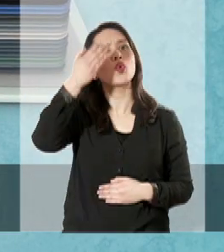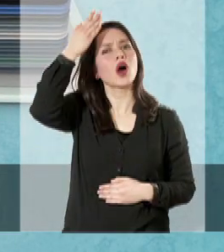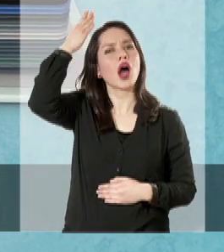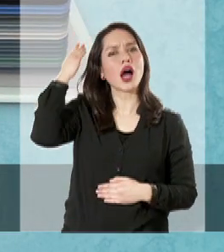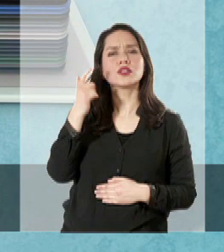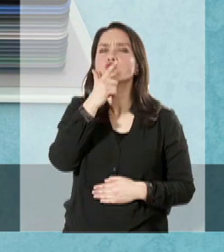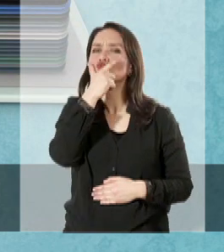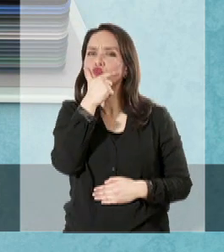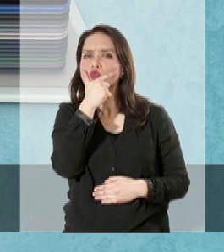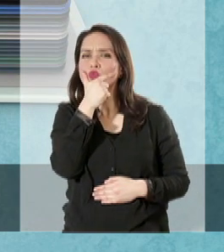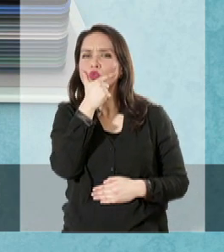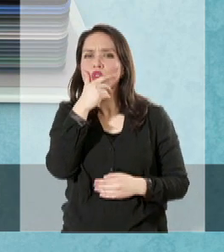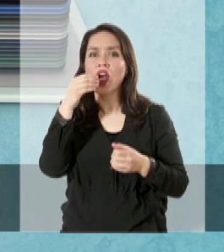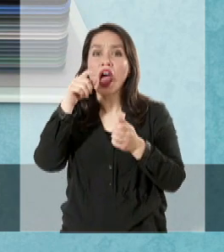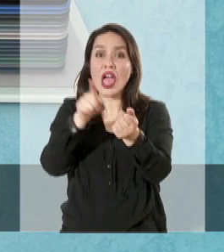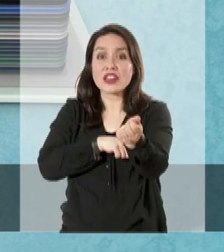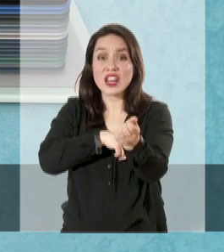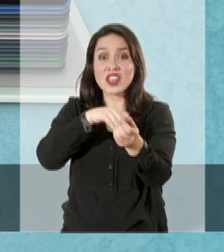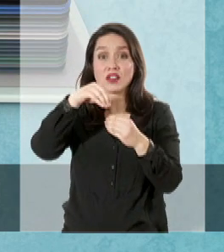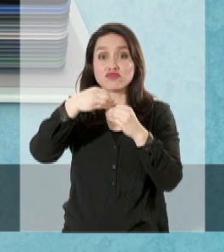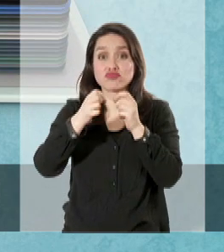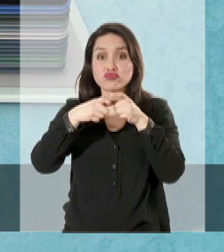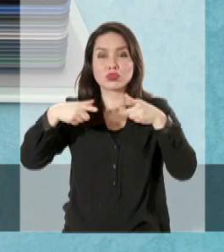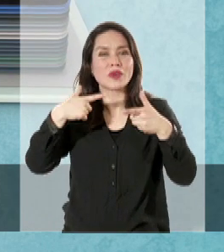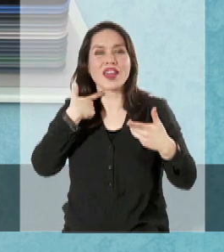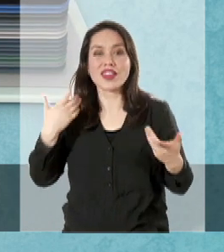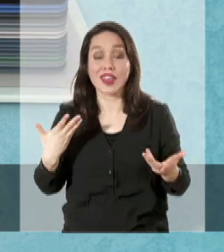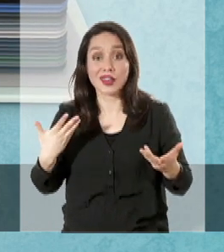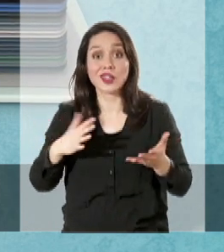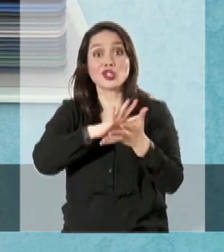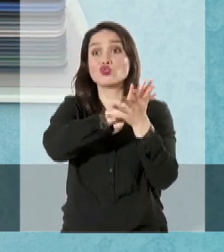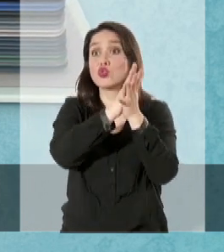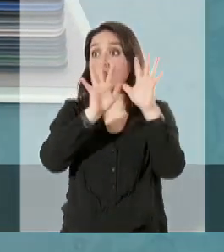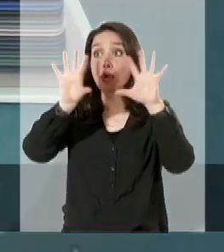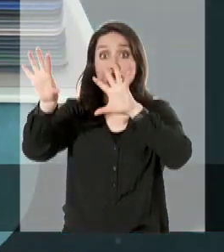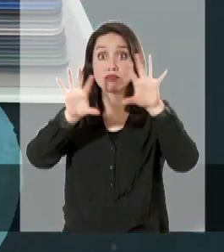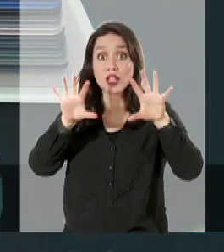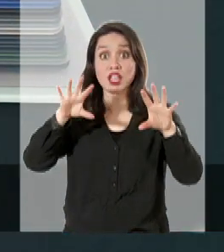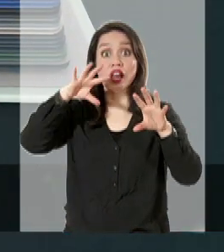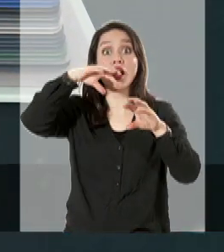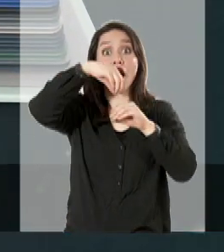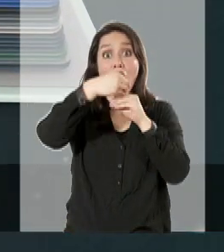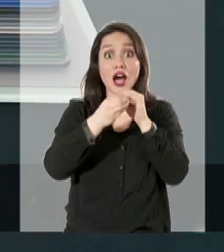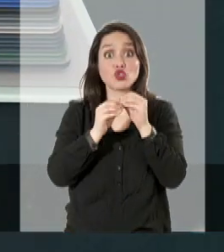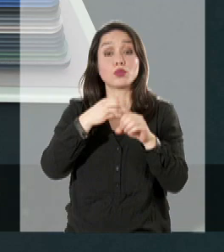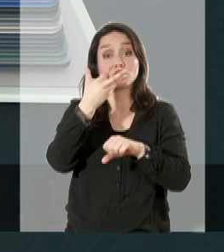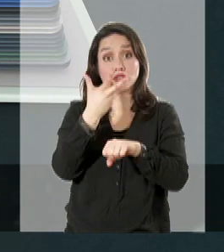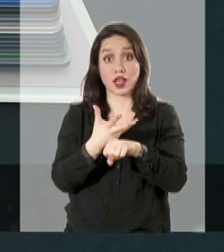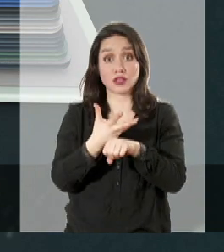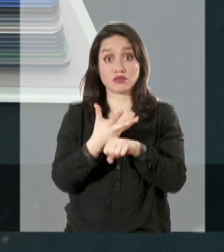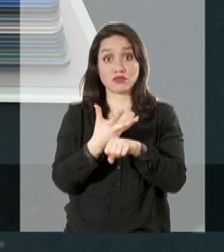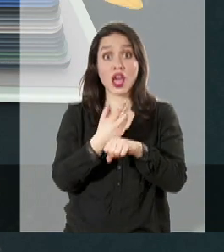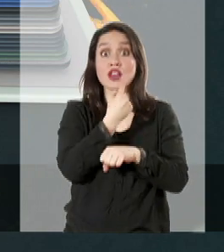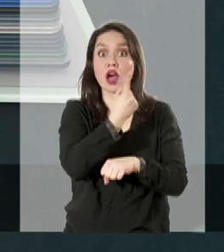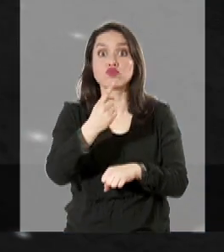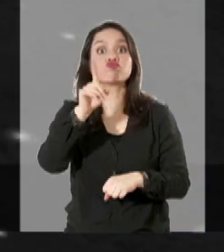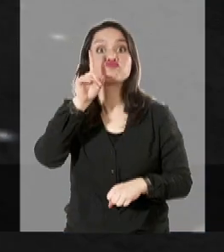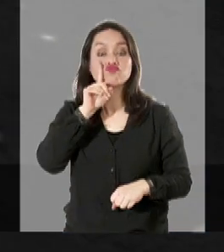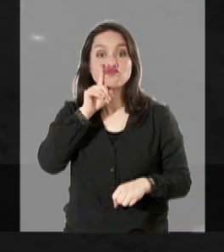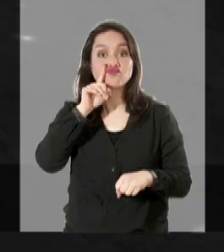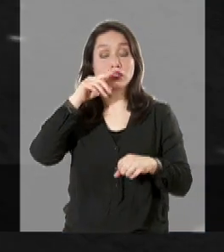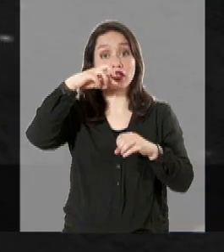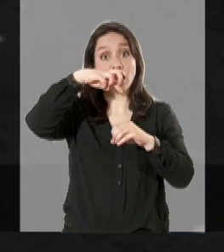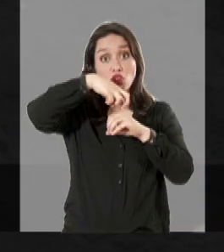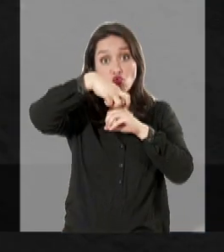¿Alguna vez te has preguntado, qué es la energía nuclear? Toda la materia del universo se compone de átomos. Cada átomo